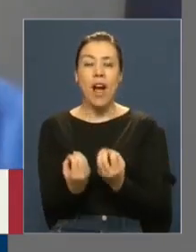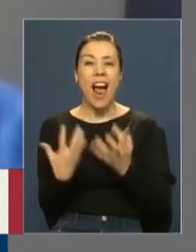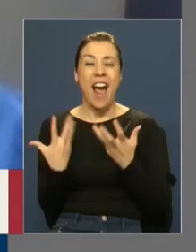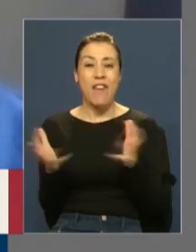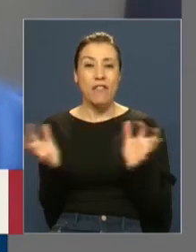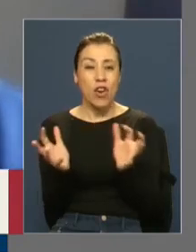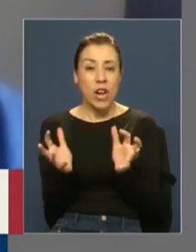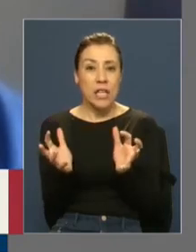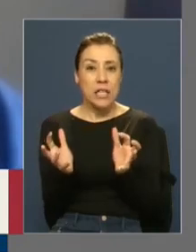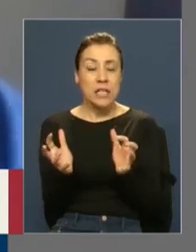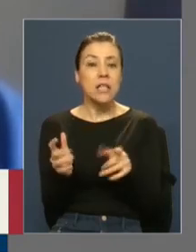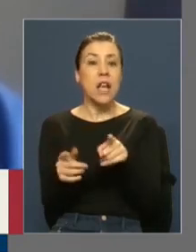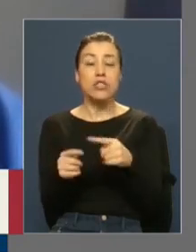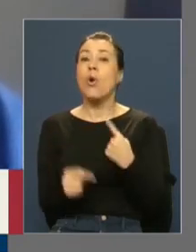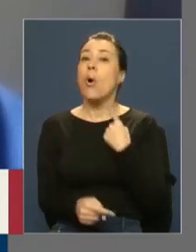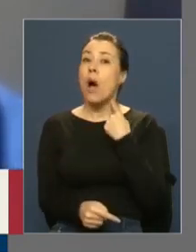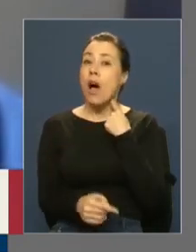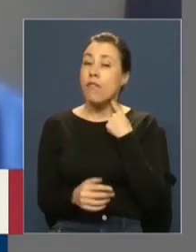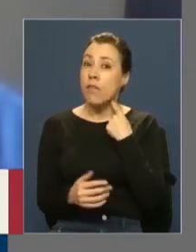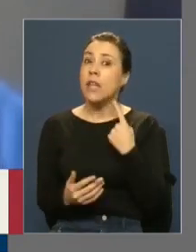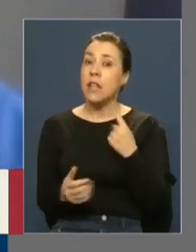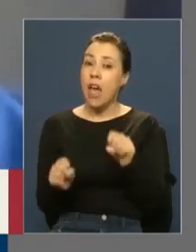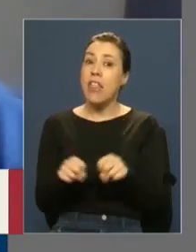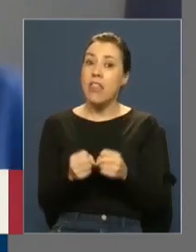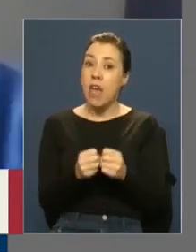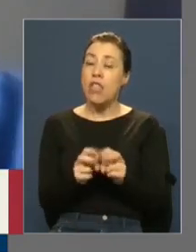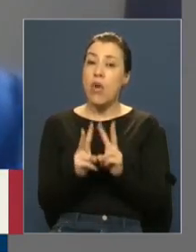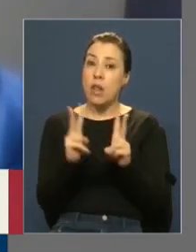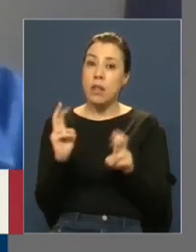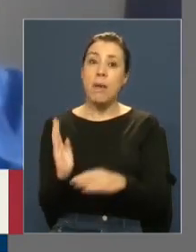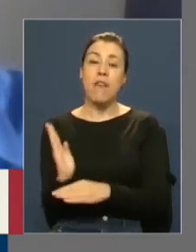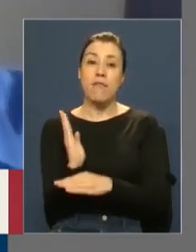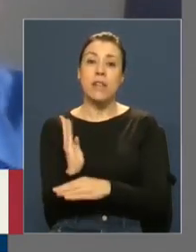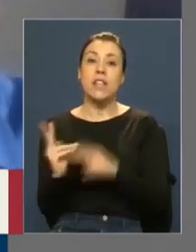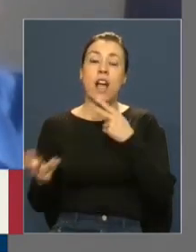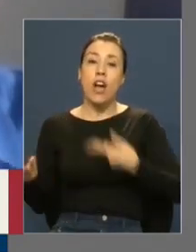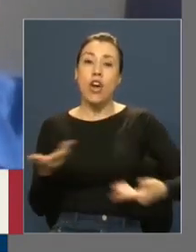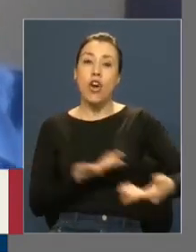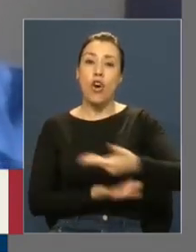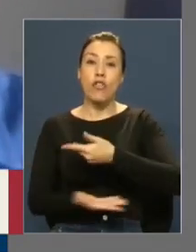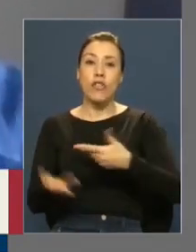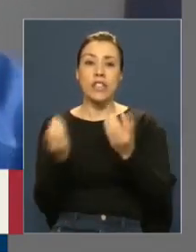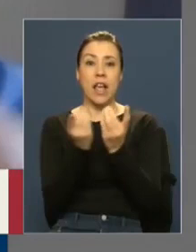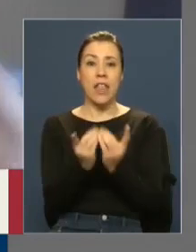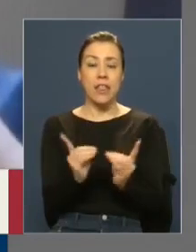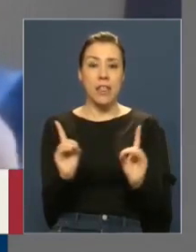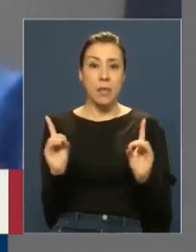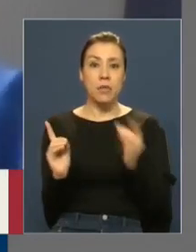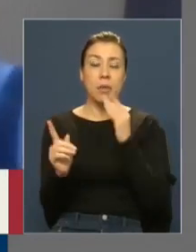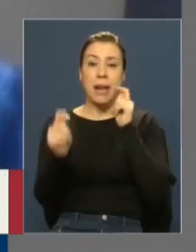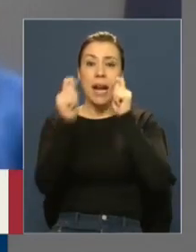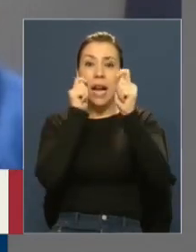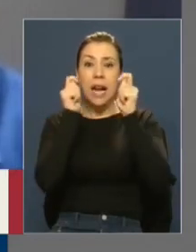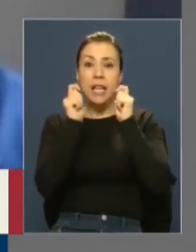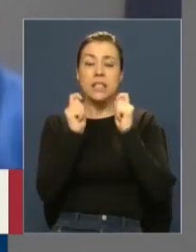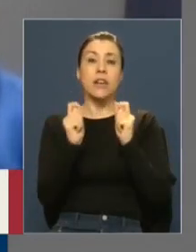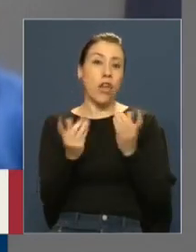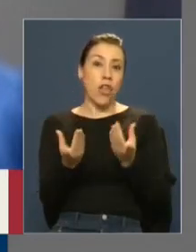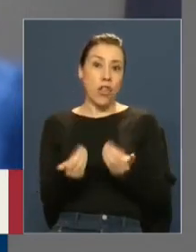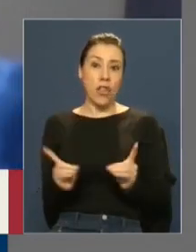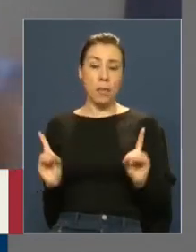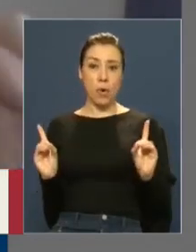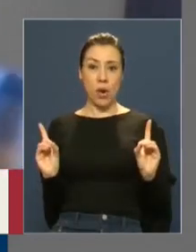sobre esos grupos daña muy fuertemente los principios básicos de la convivencia democrática y pone en riesgo la democracia misma.